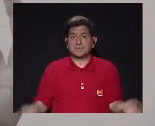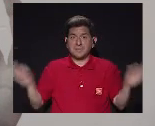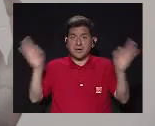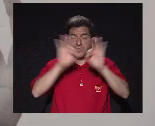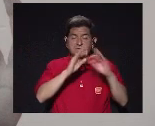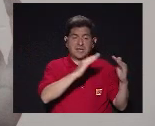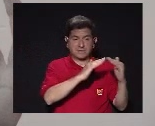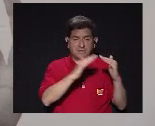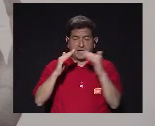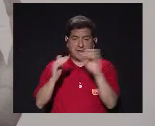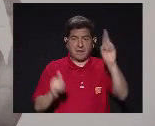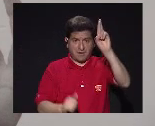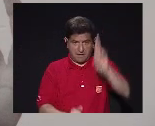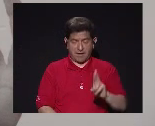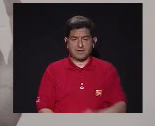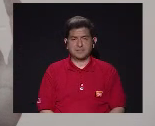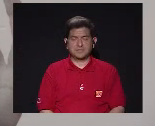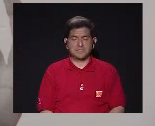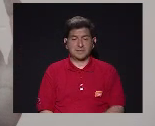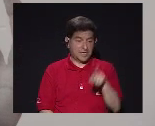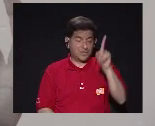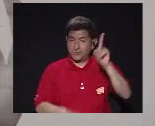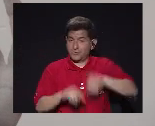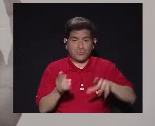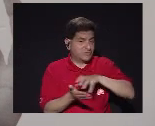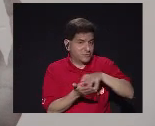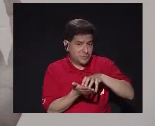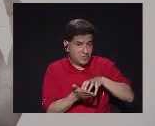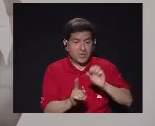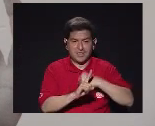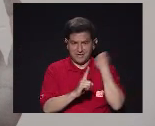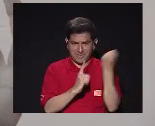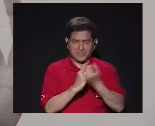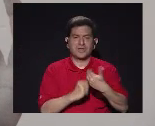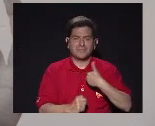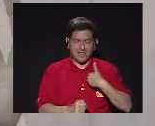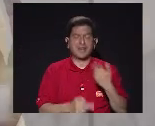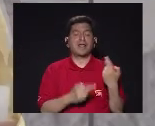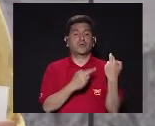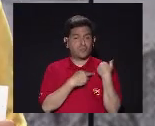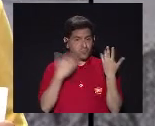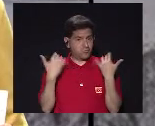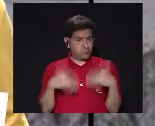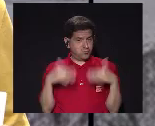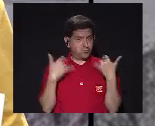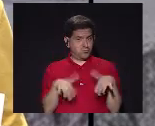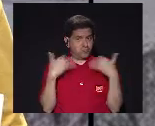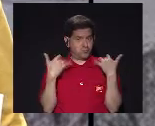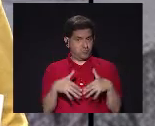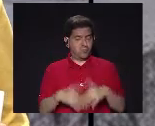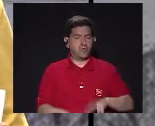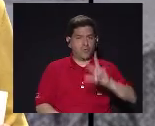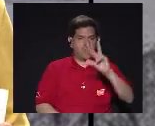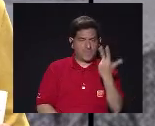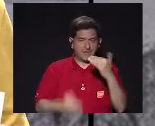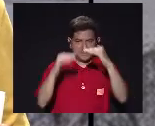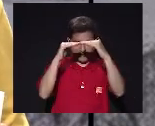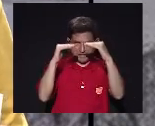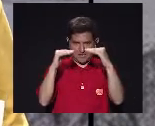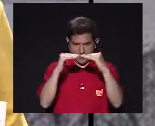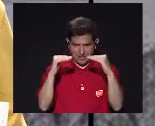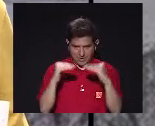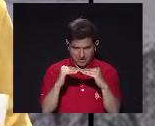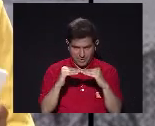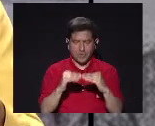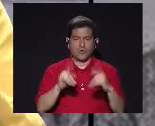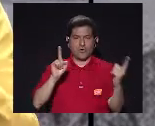tema fundamental En los hogares costarricenses Indudablemente Como sociedad Tenemos una enorme Responsabilidad ahí Y el tercero